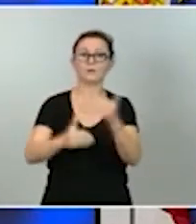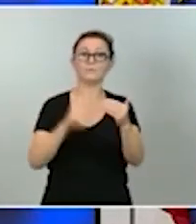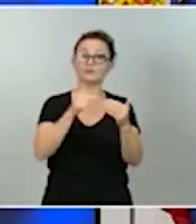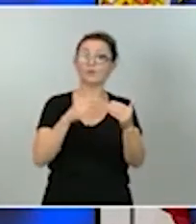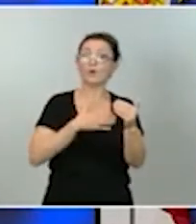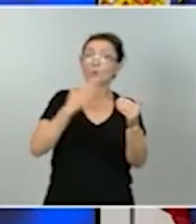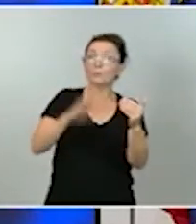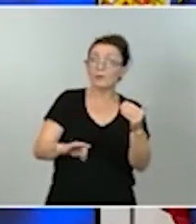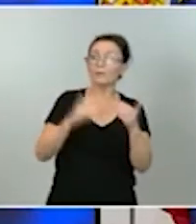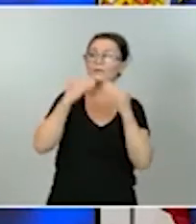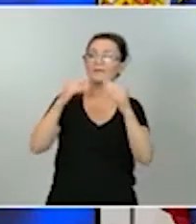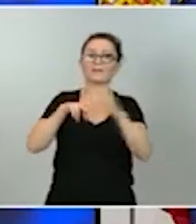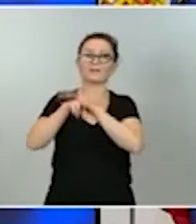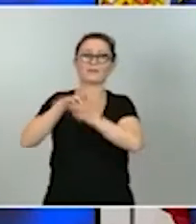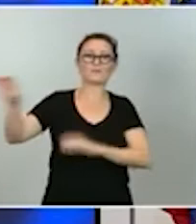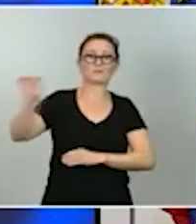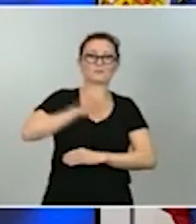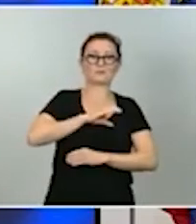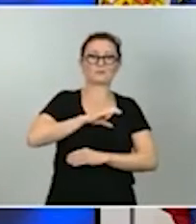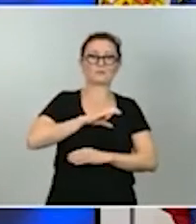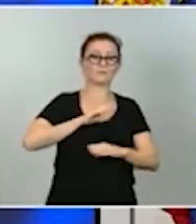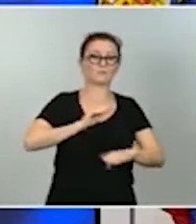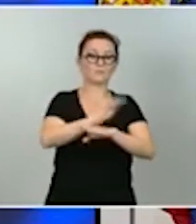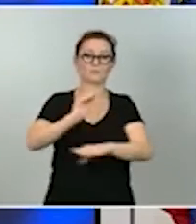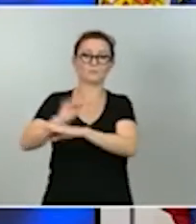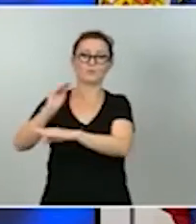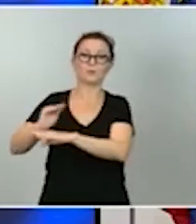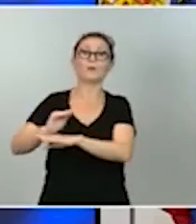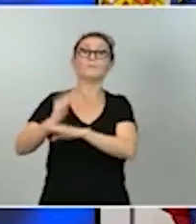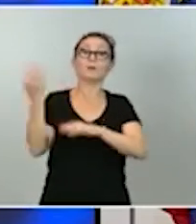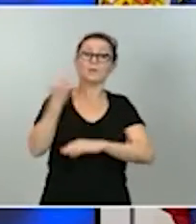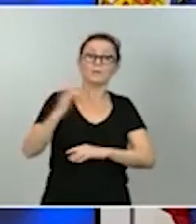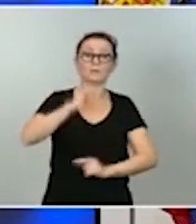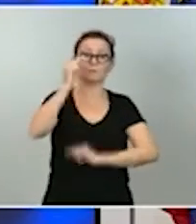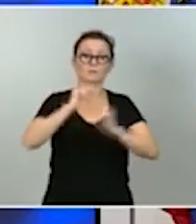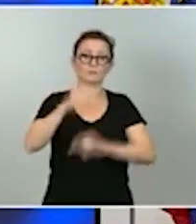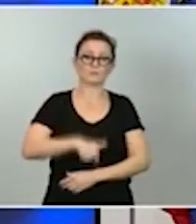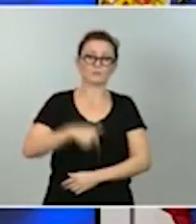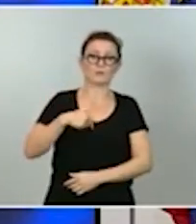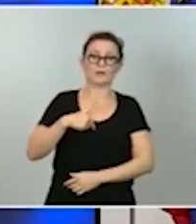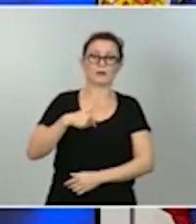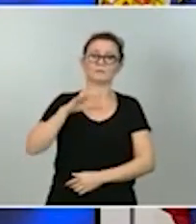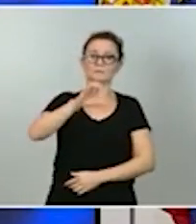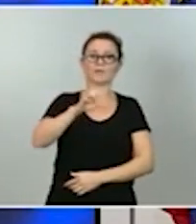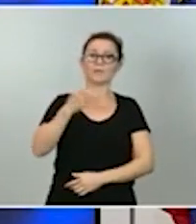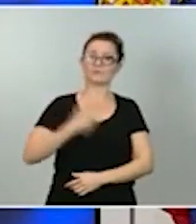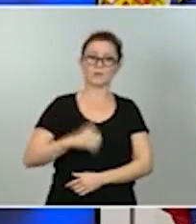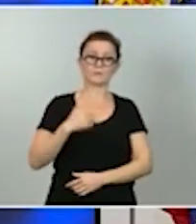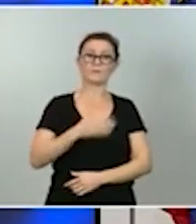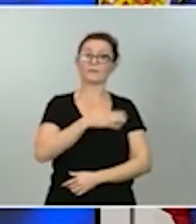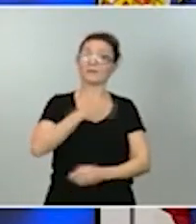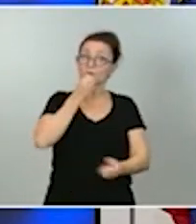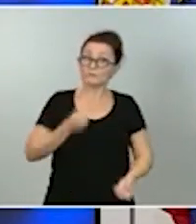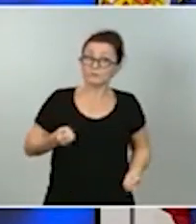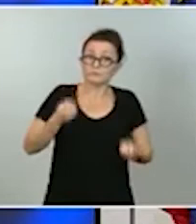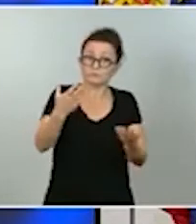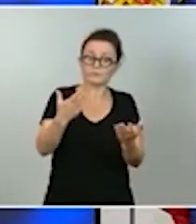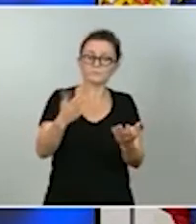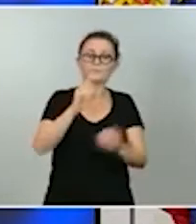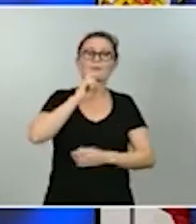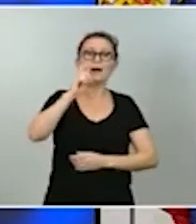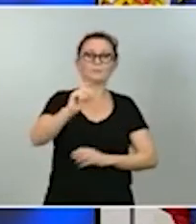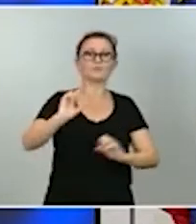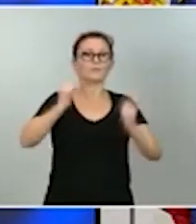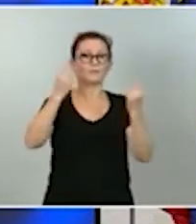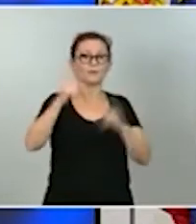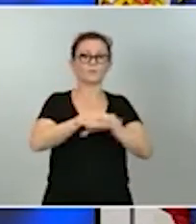recursos a través de unos nuevos presupuestos generales del Estado. Quiero hacerles un anuncio, y es que les comunico oficialmente que el Gobierno de